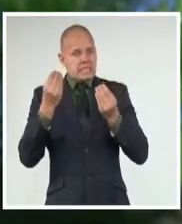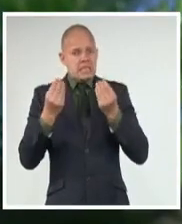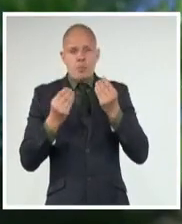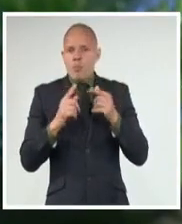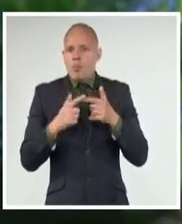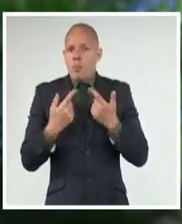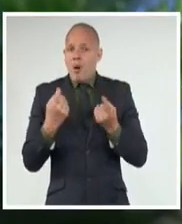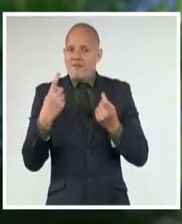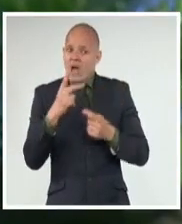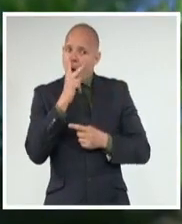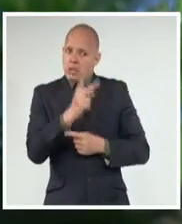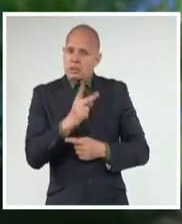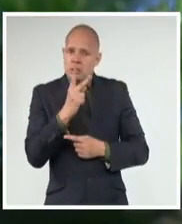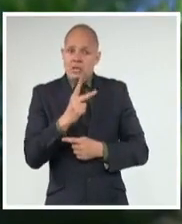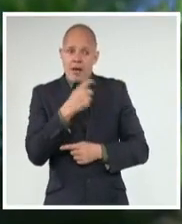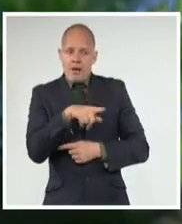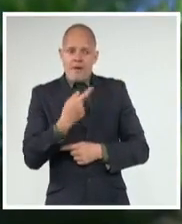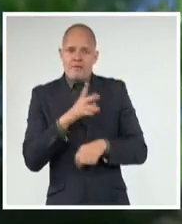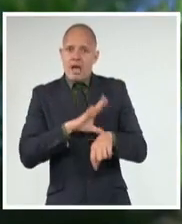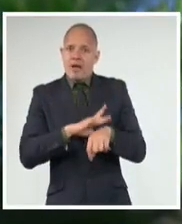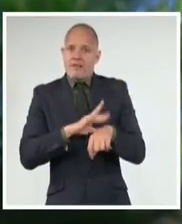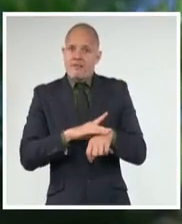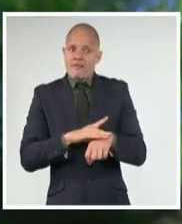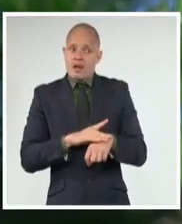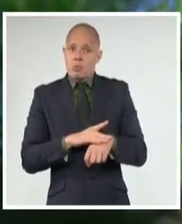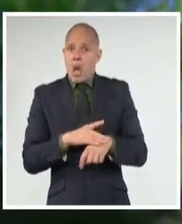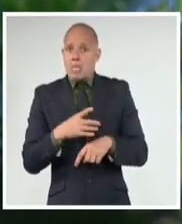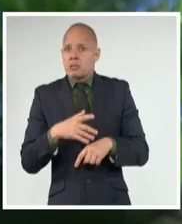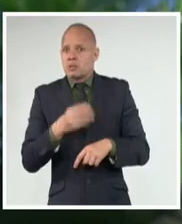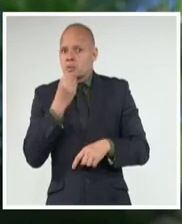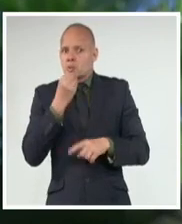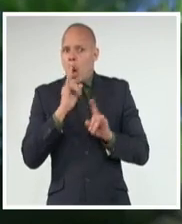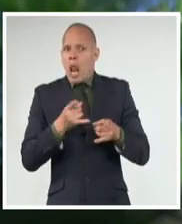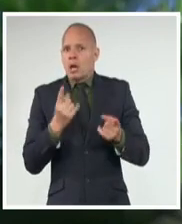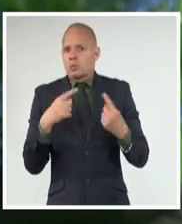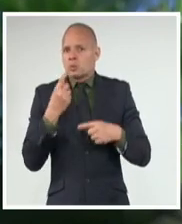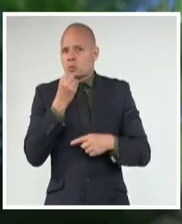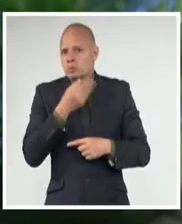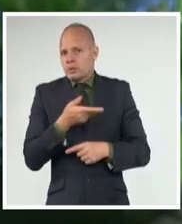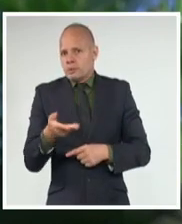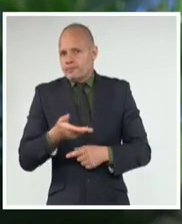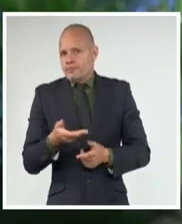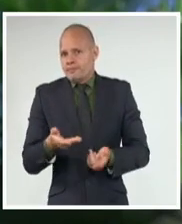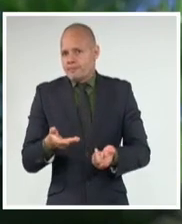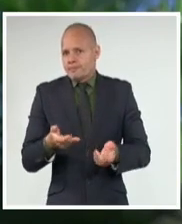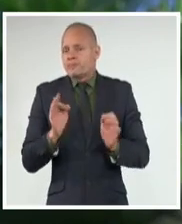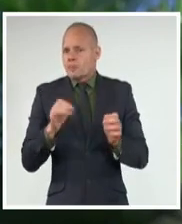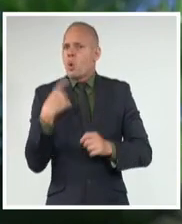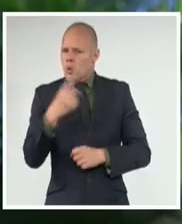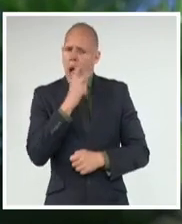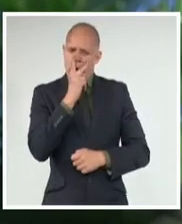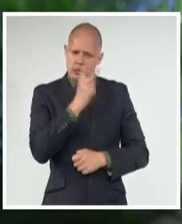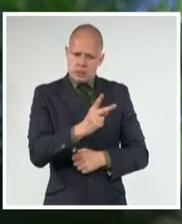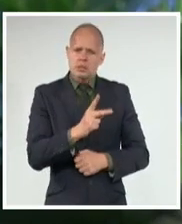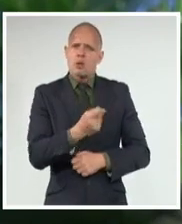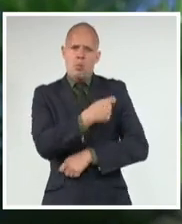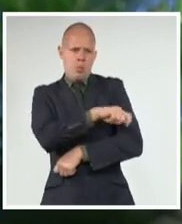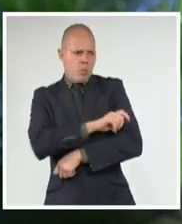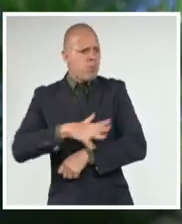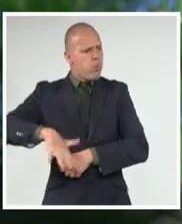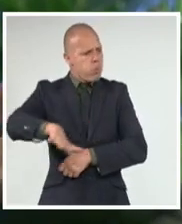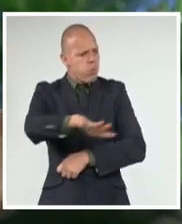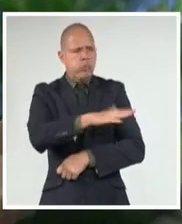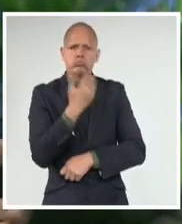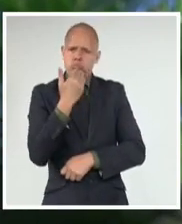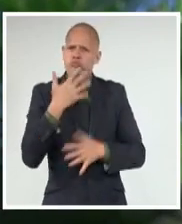de lucha por la vida, pero también desde una gran satisfacción de poder servir a nuestro pueblo en este frente, luchando por la vida